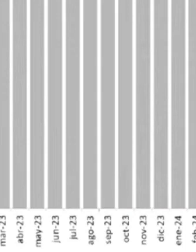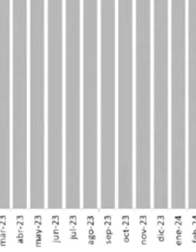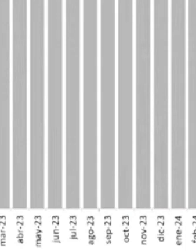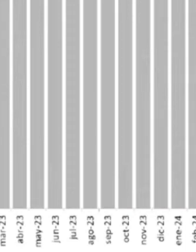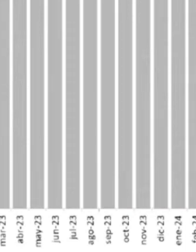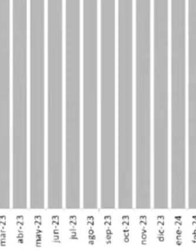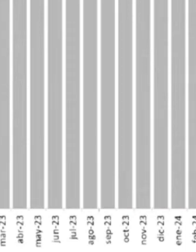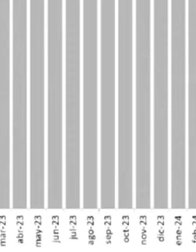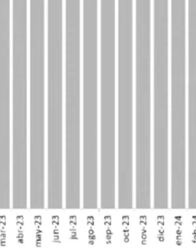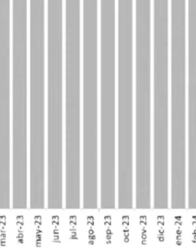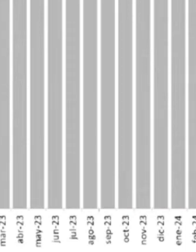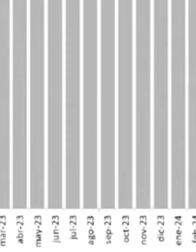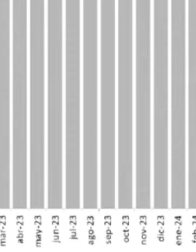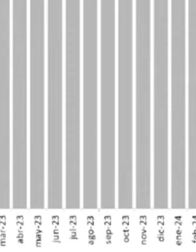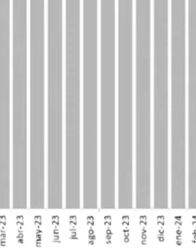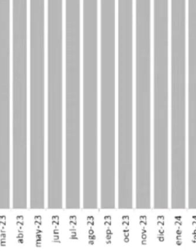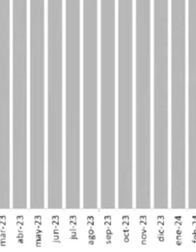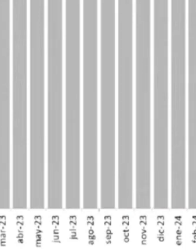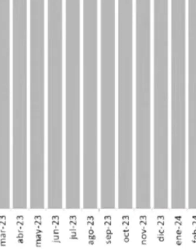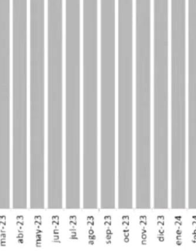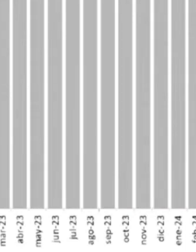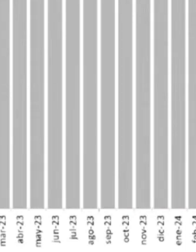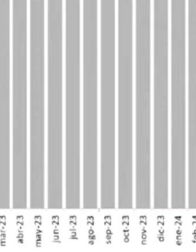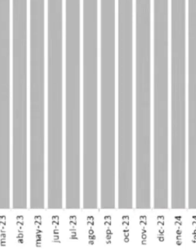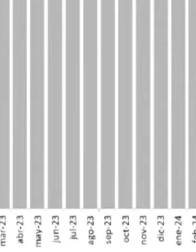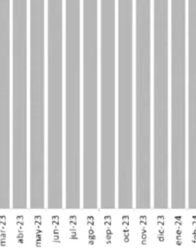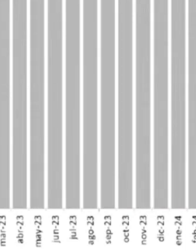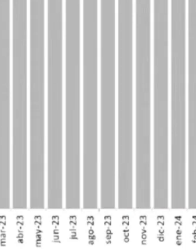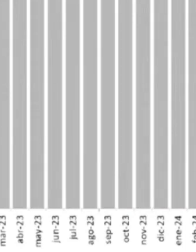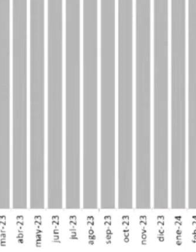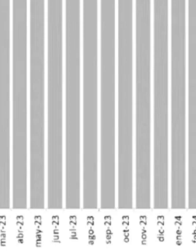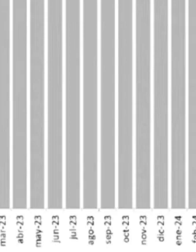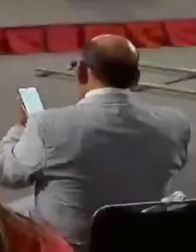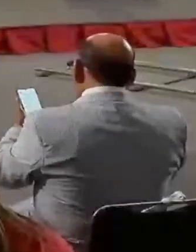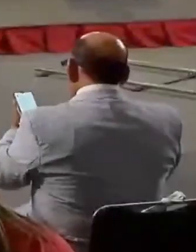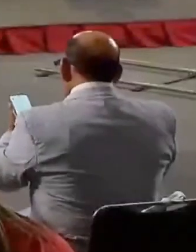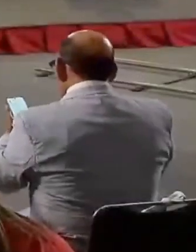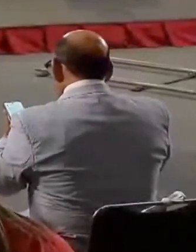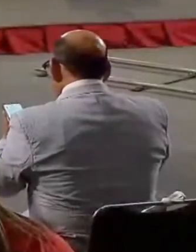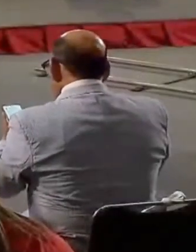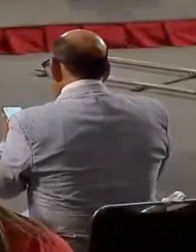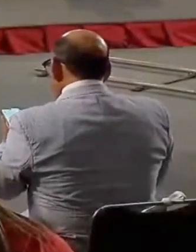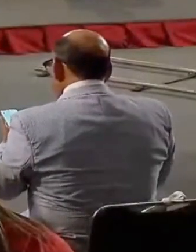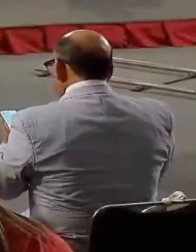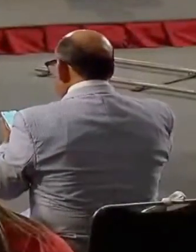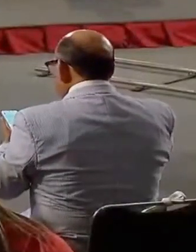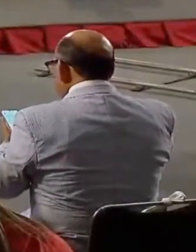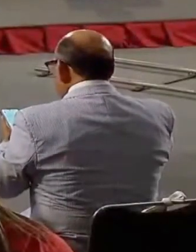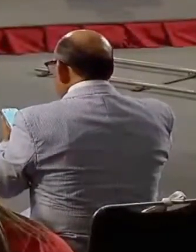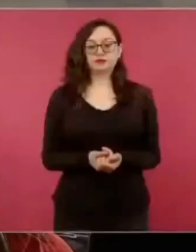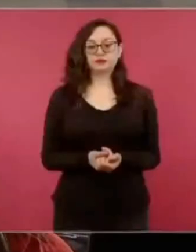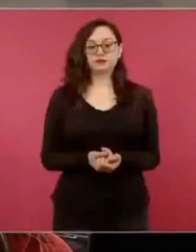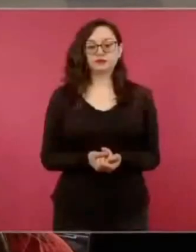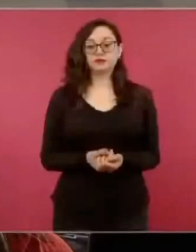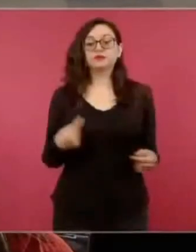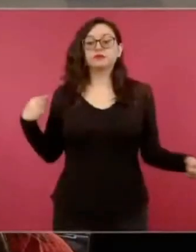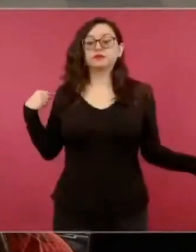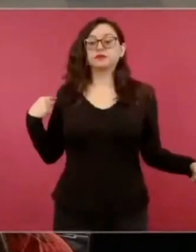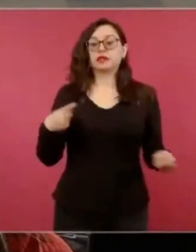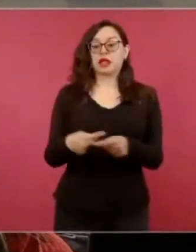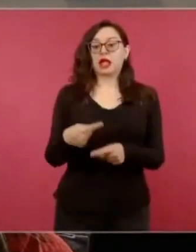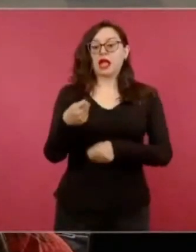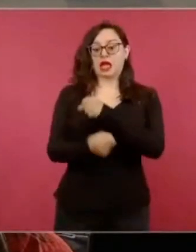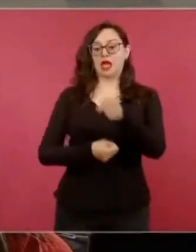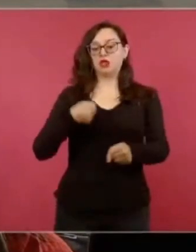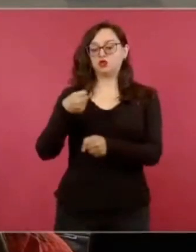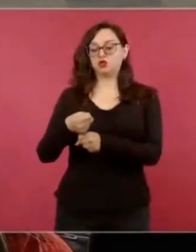son eventuales. Además, además de eso, en lo que va del año, si tomamos enero, febrero, marzo, abril,